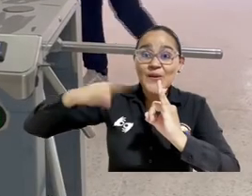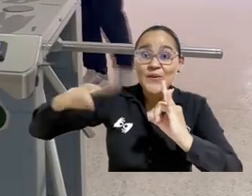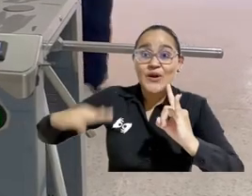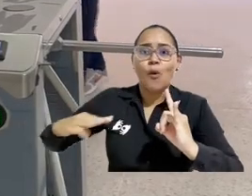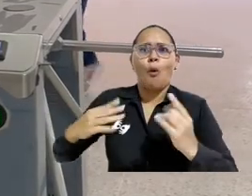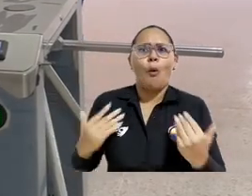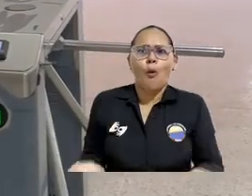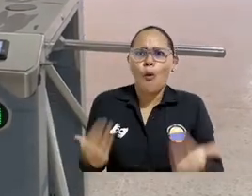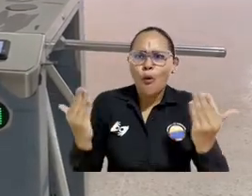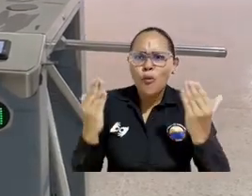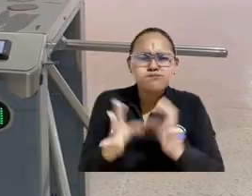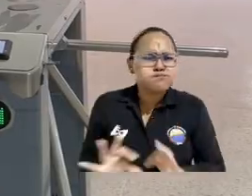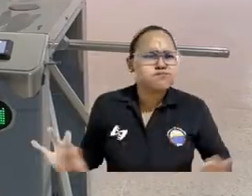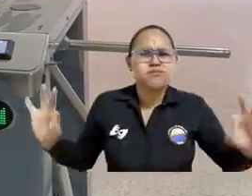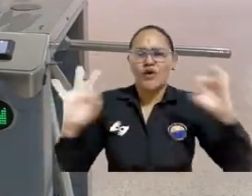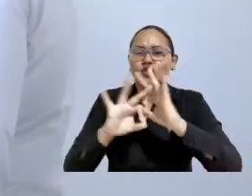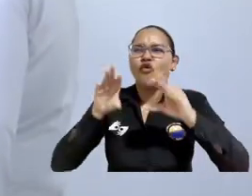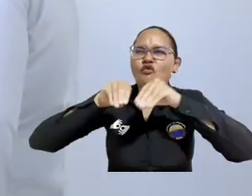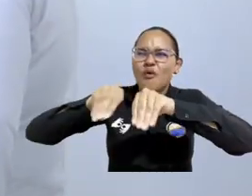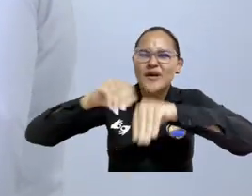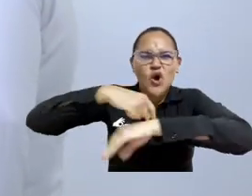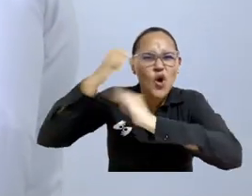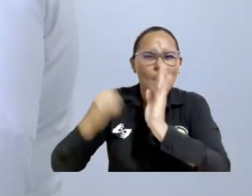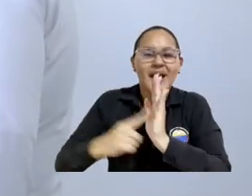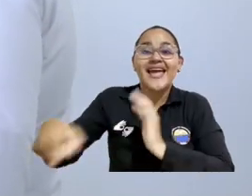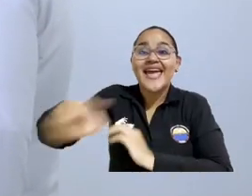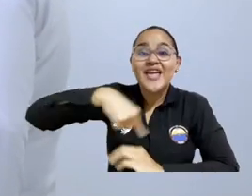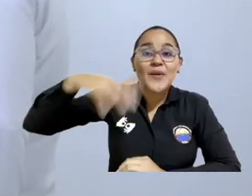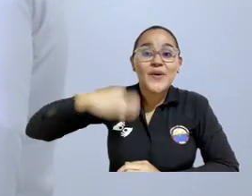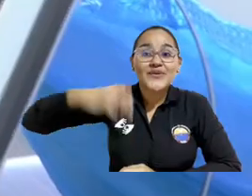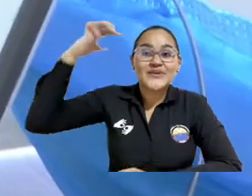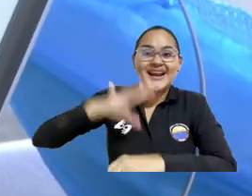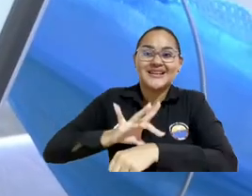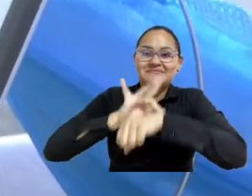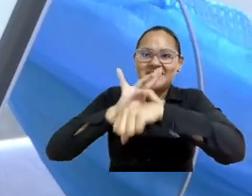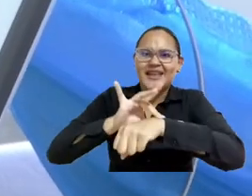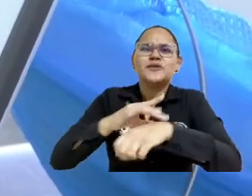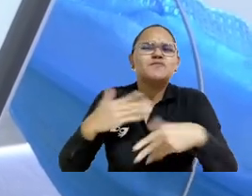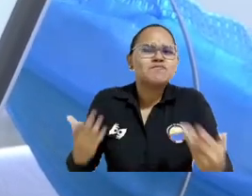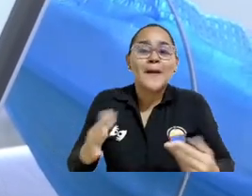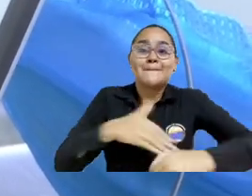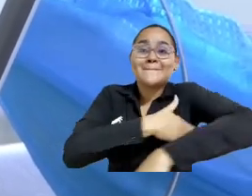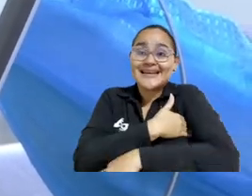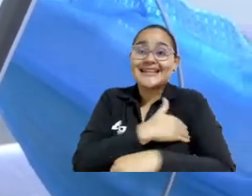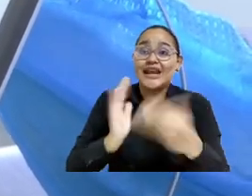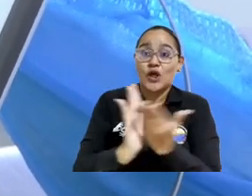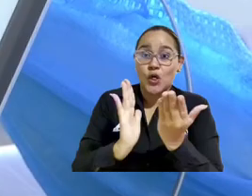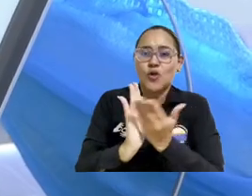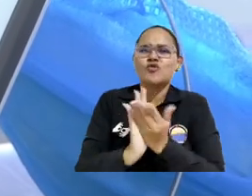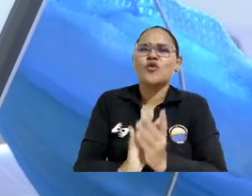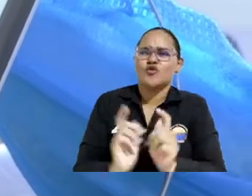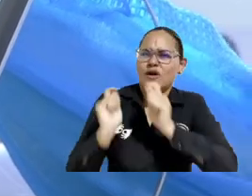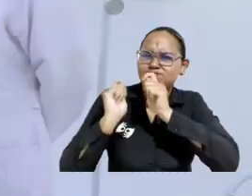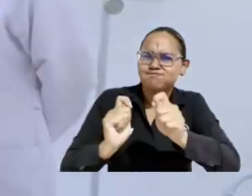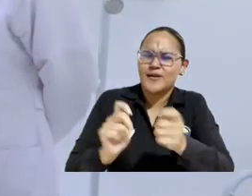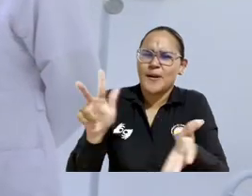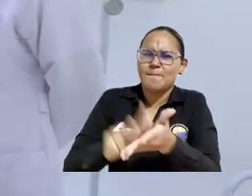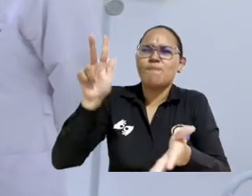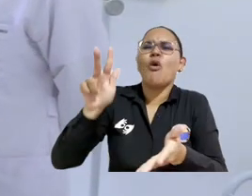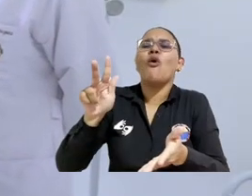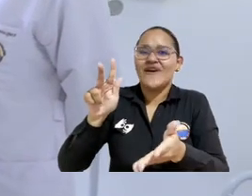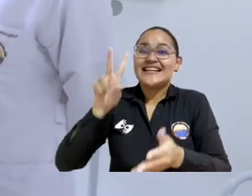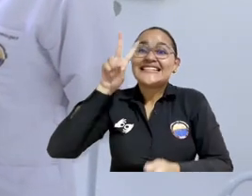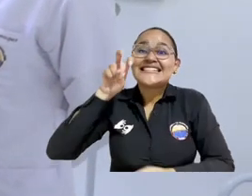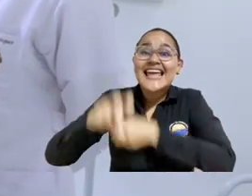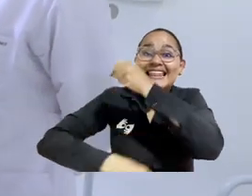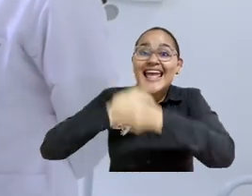La Universidad del Magdalena dio un paso importante en la formación integral de los profesionales de la medicina, luego de que el Ministerio de Educación le